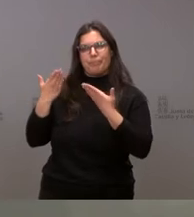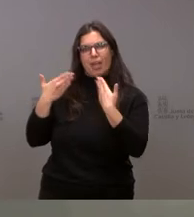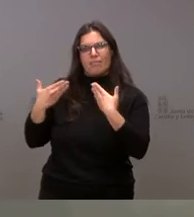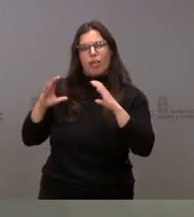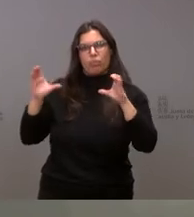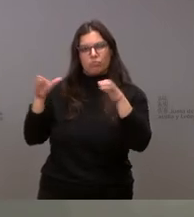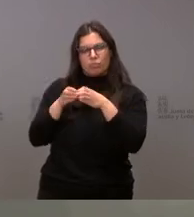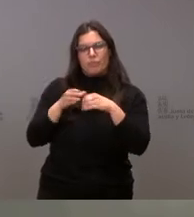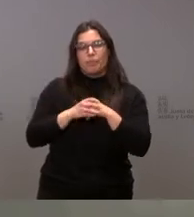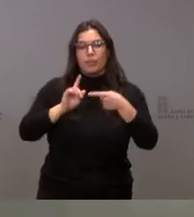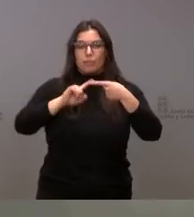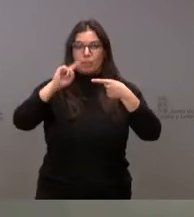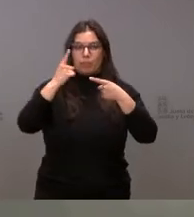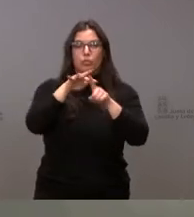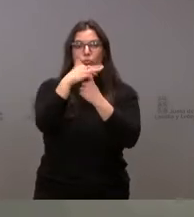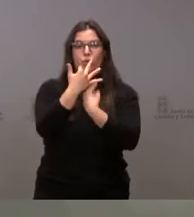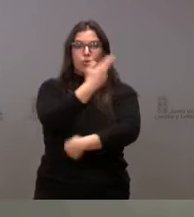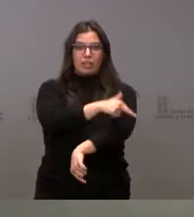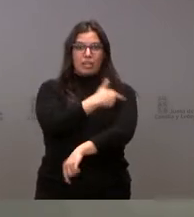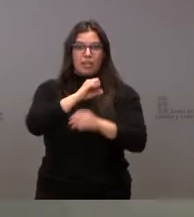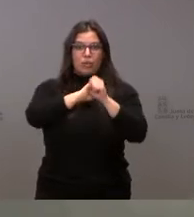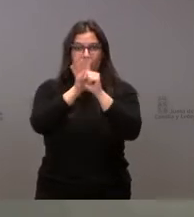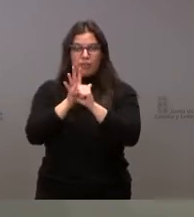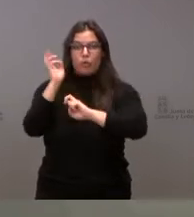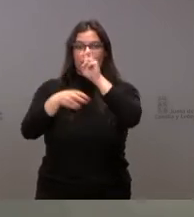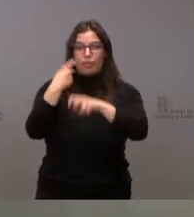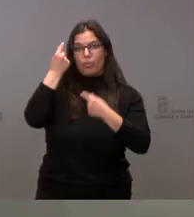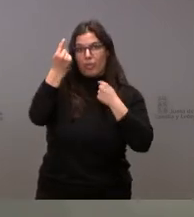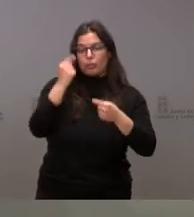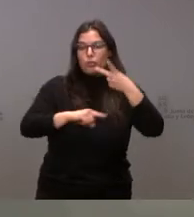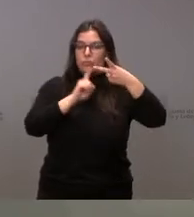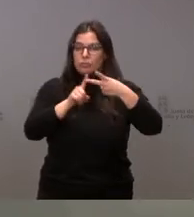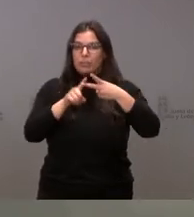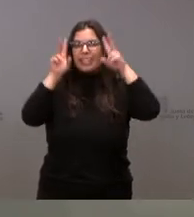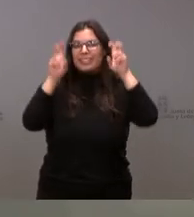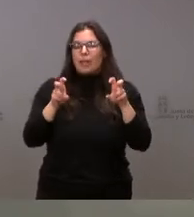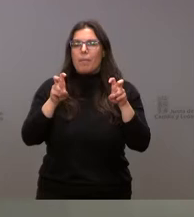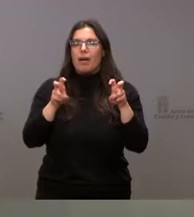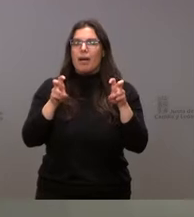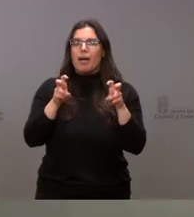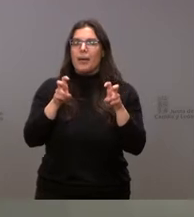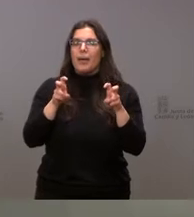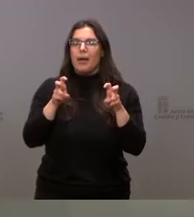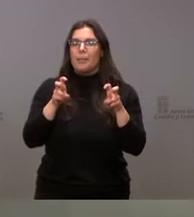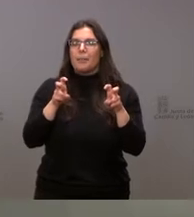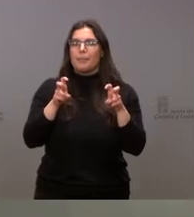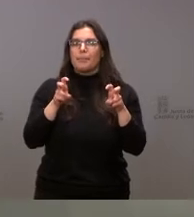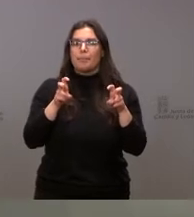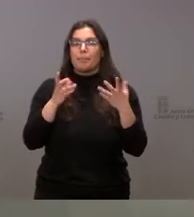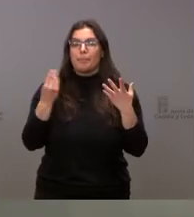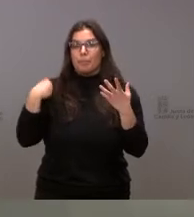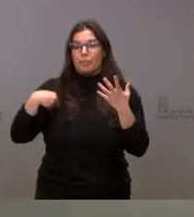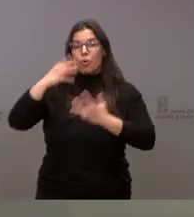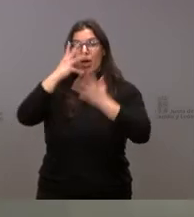En primer lugar, la situación sanitaria de la pandemia, la actualización de datos y, en segundo lugar, alguna cuestión desde la